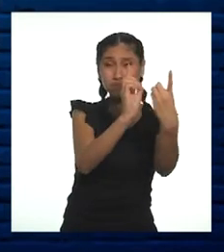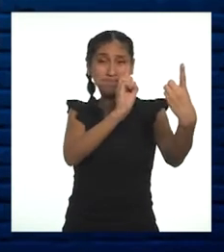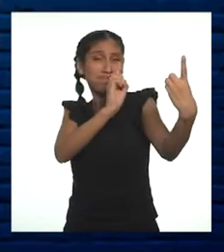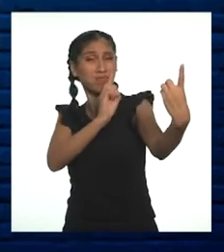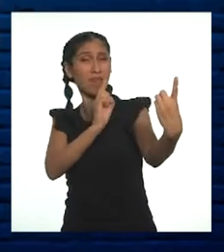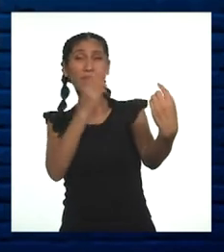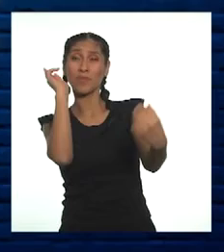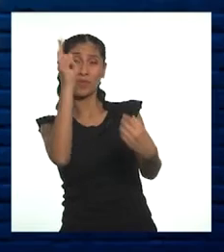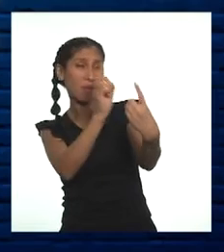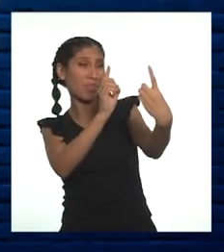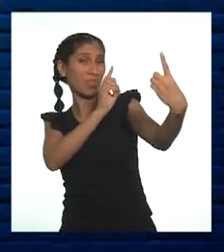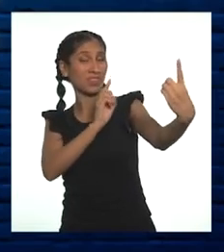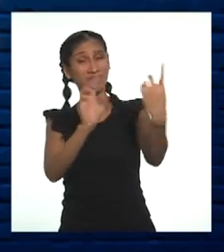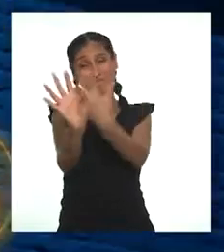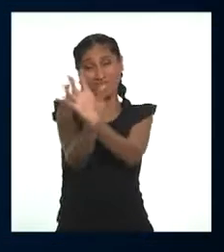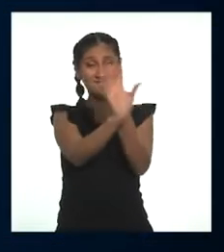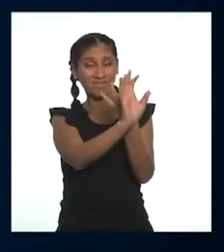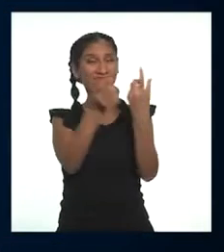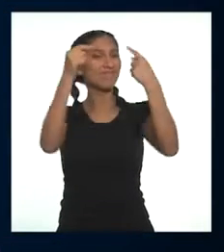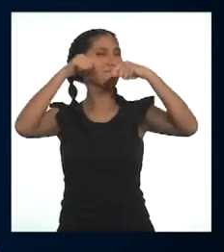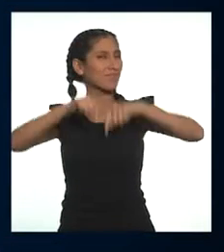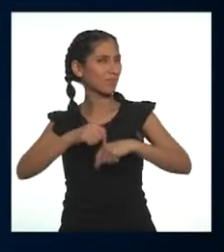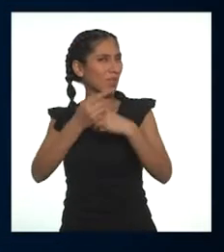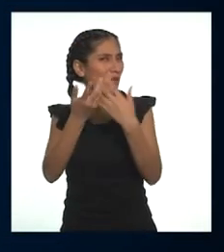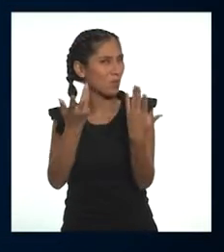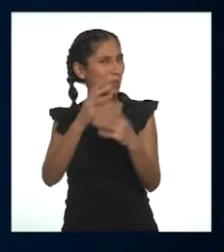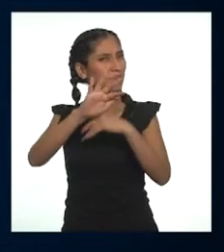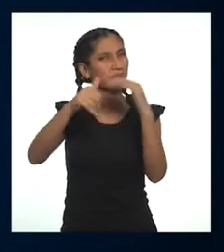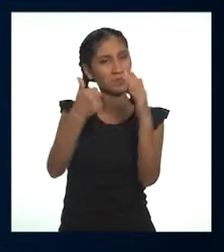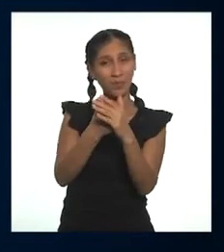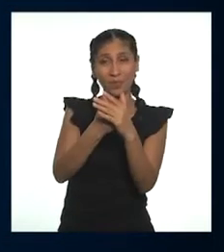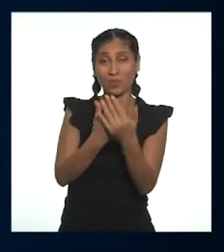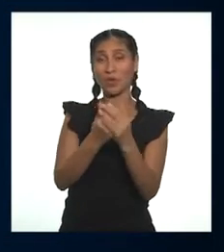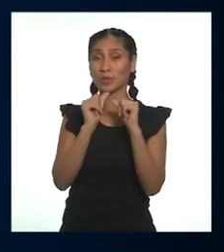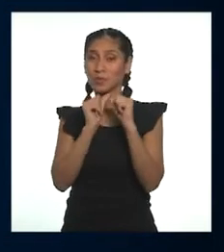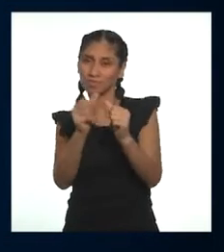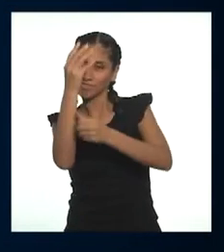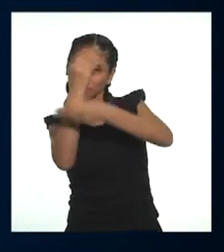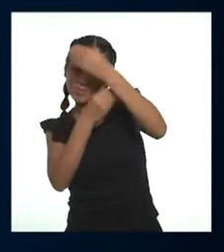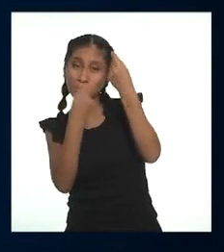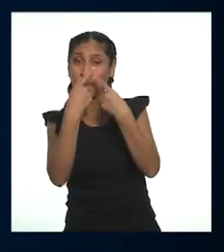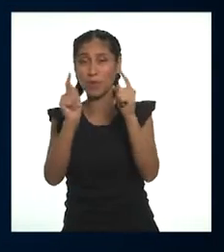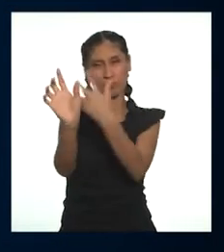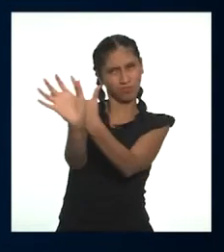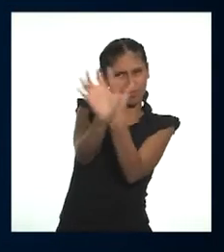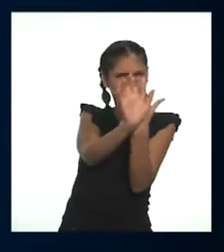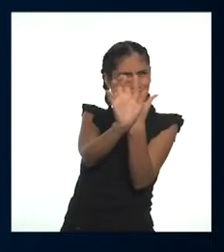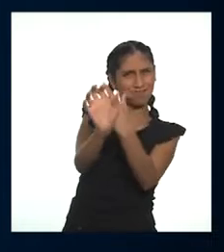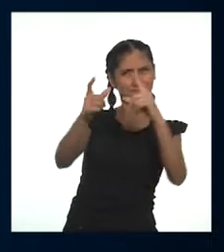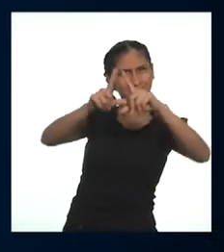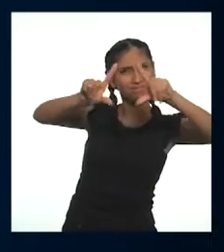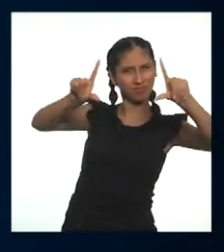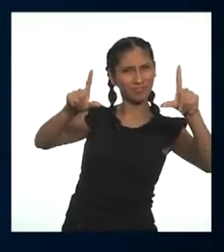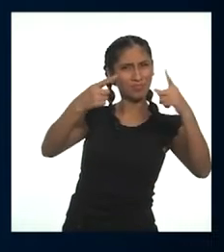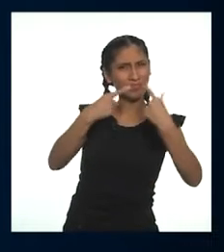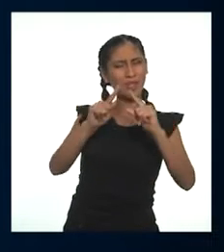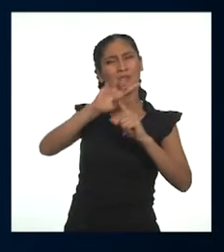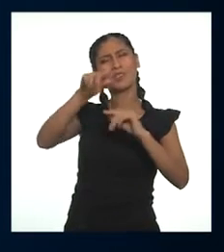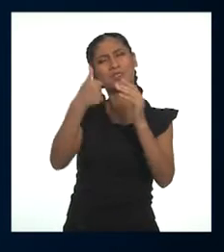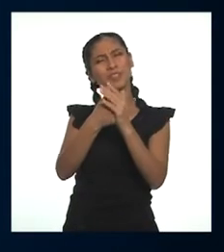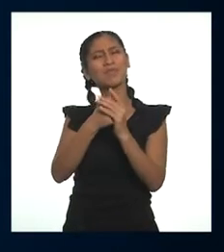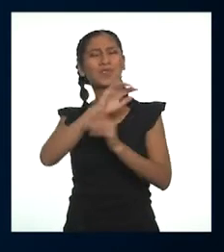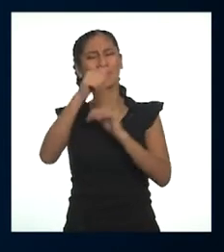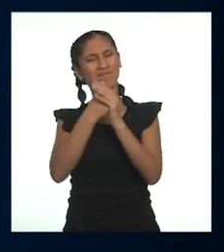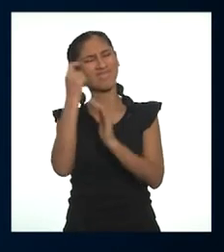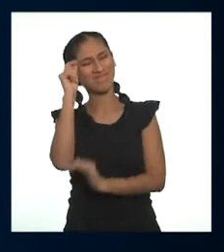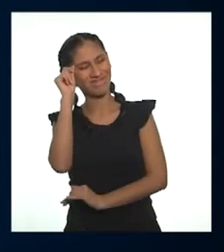profesores. Ahora, se han adaptado a otras estrategias y formas de aprender, pero siempre ese ambiente se